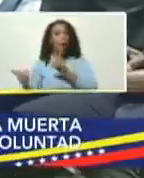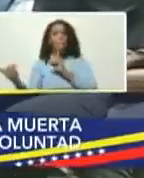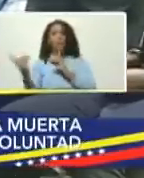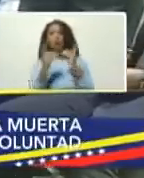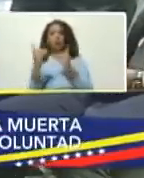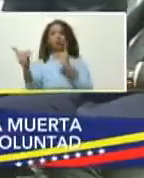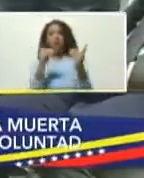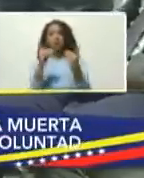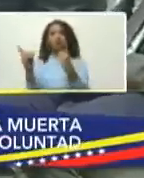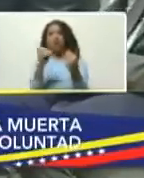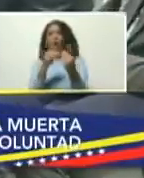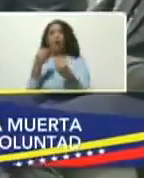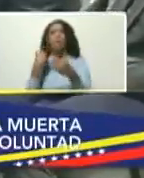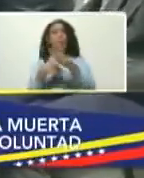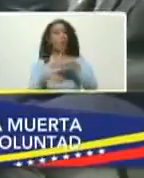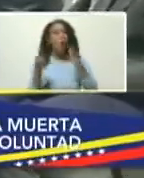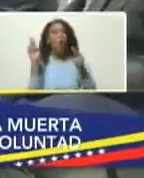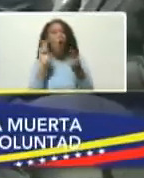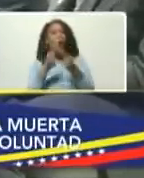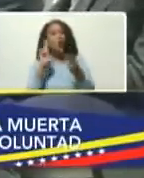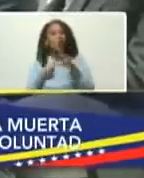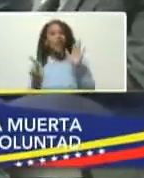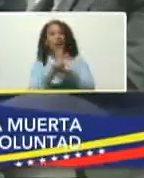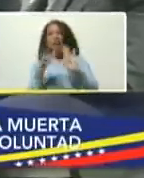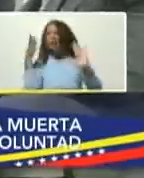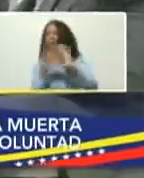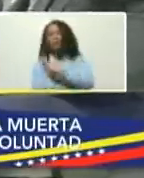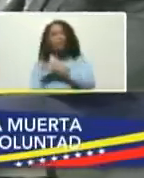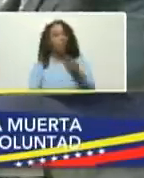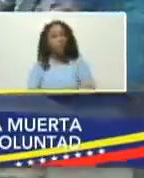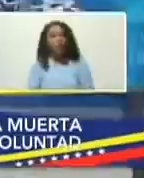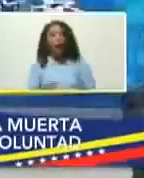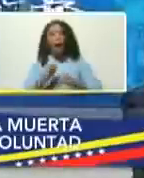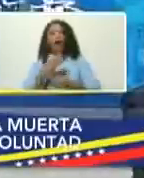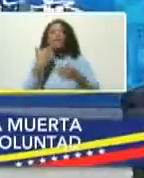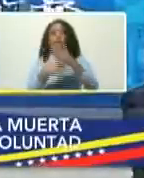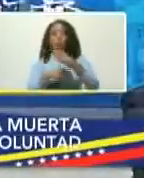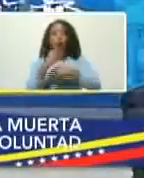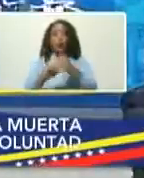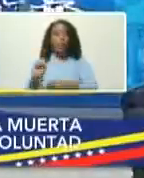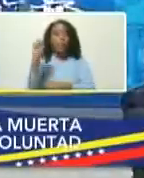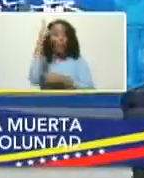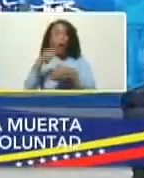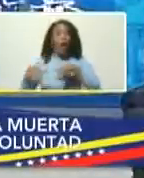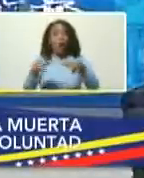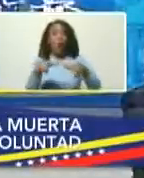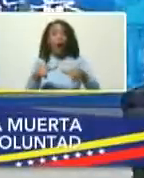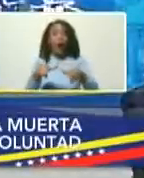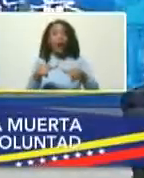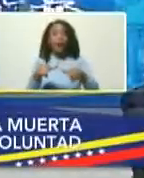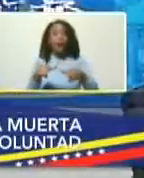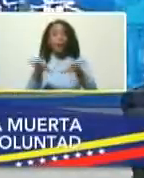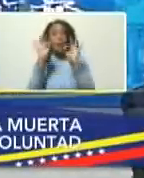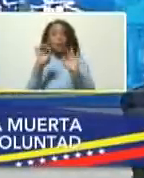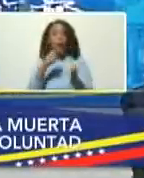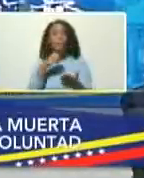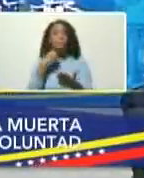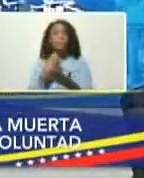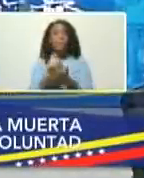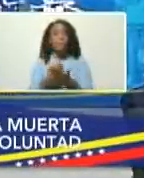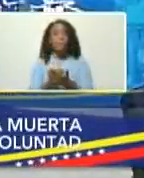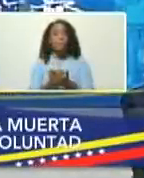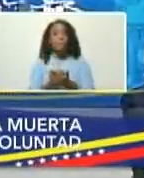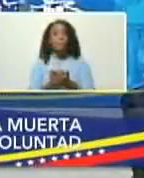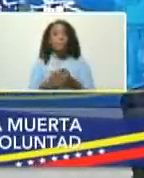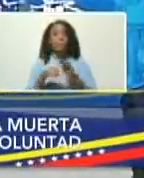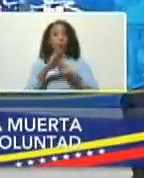ley, vamos a conocer la ley y vamos a definir las primeras zonas económicas especiales del mundo, perdón,